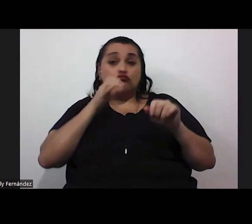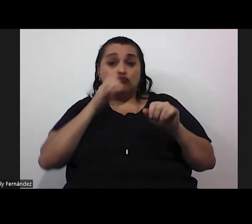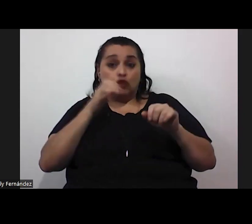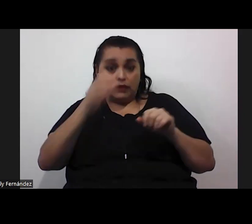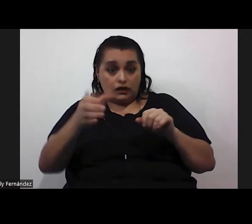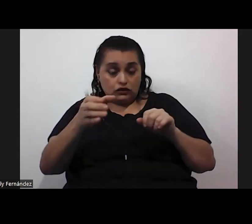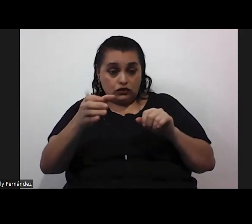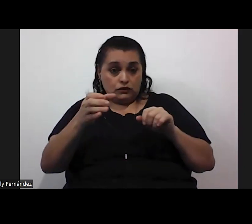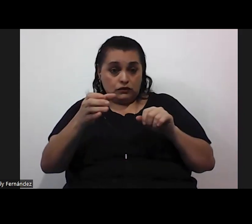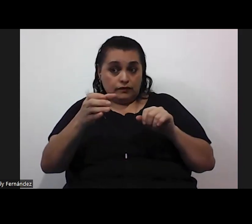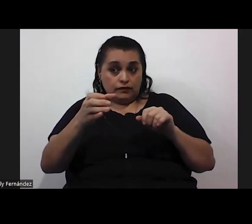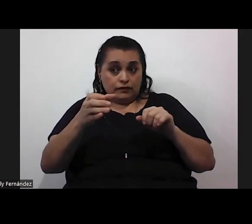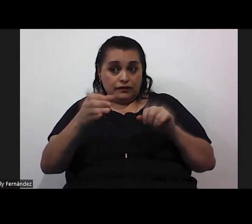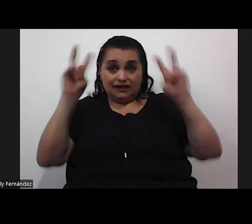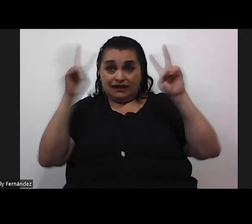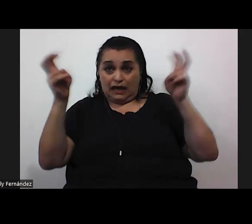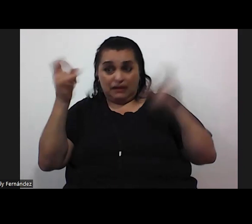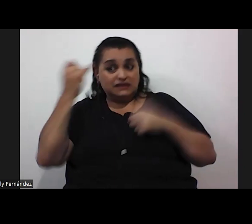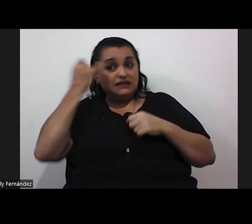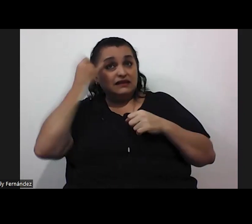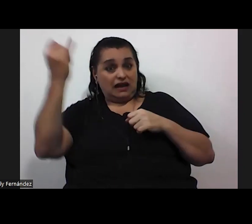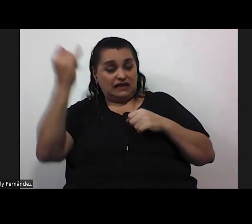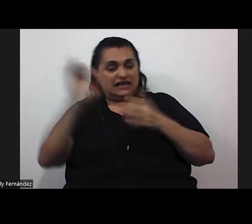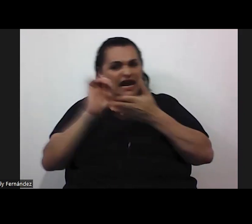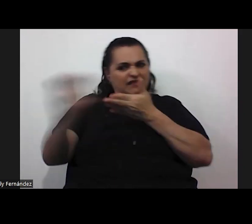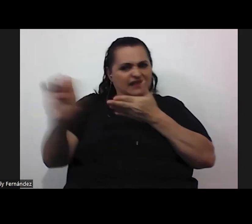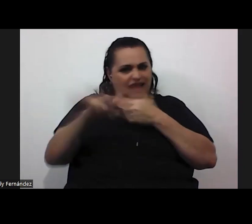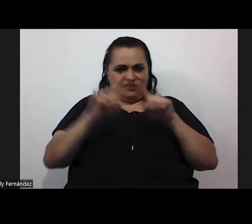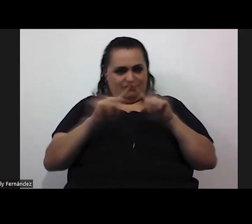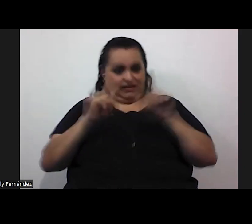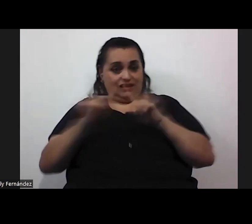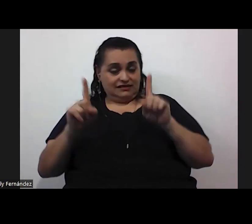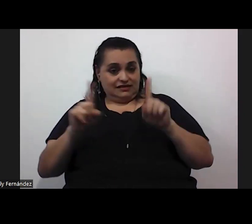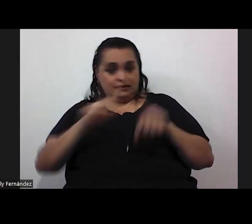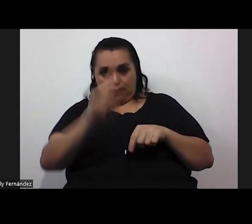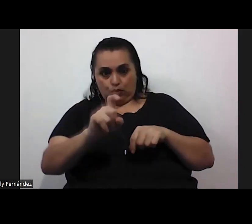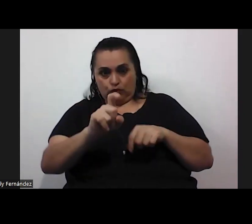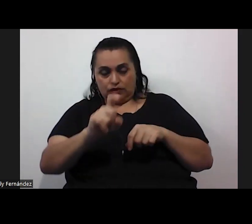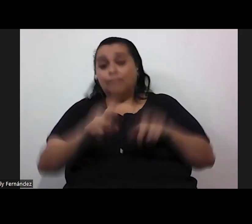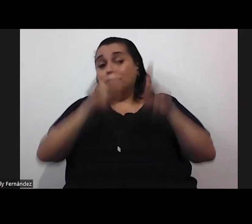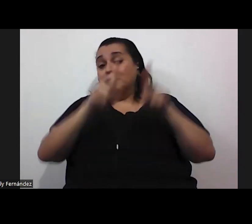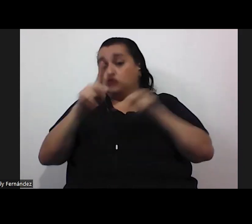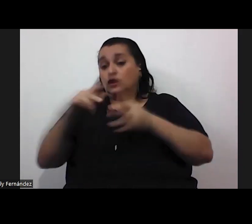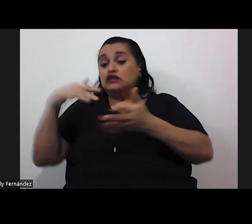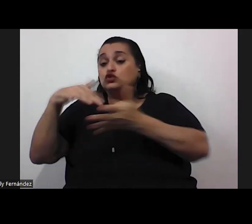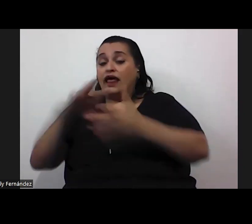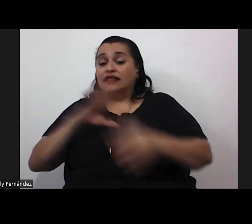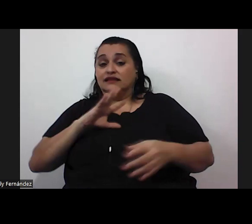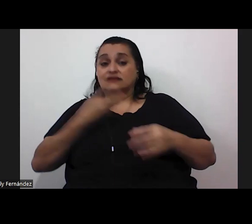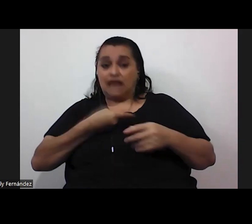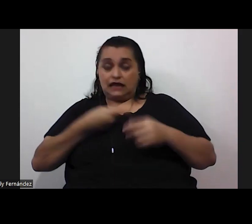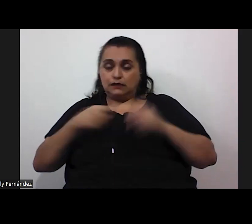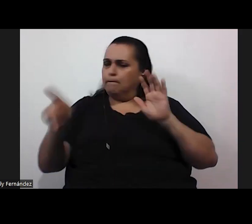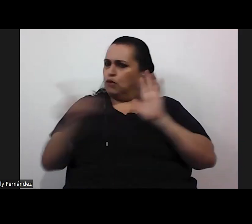de estos temas lo ideal sería evitar esas distinciones para personas estudiantes trans está prohibido